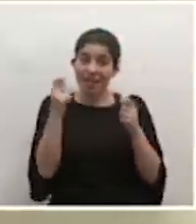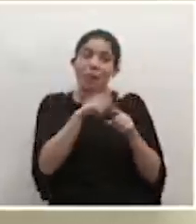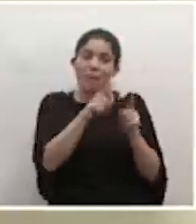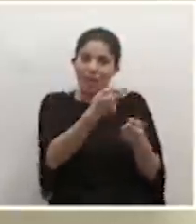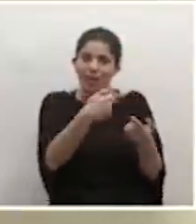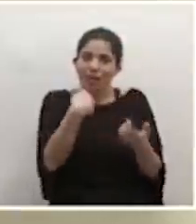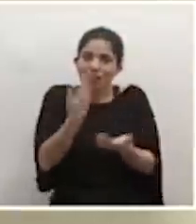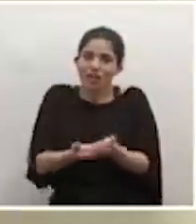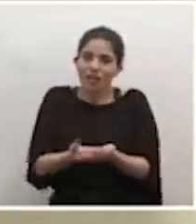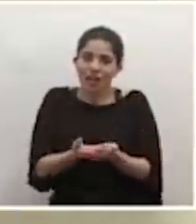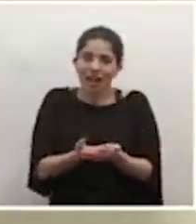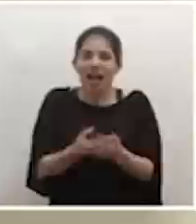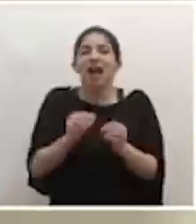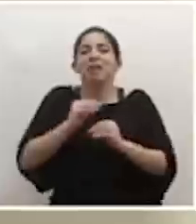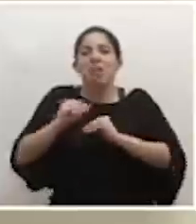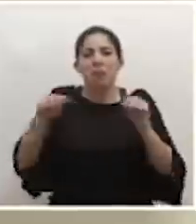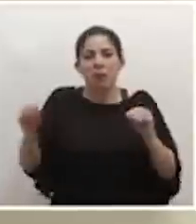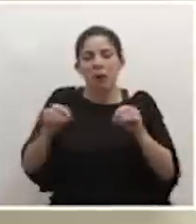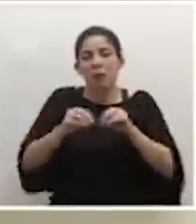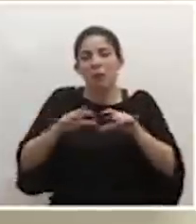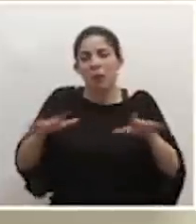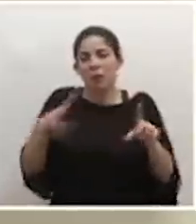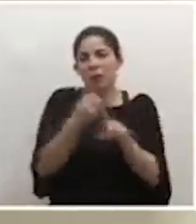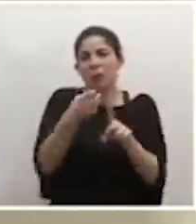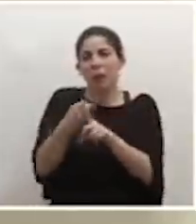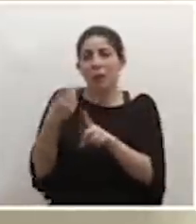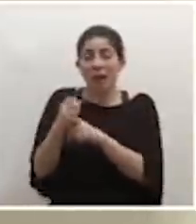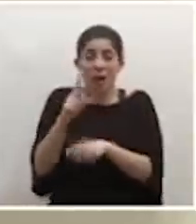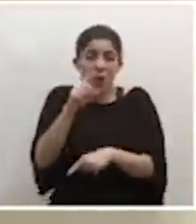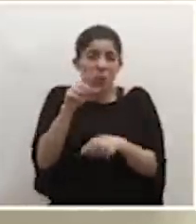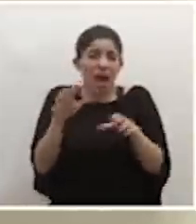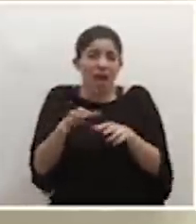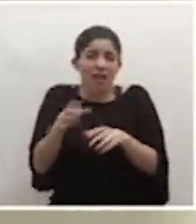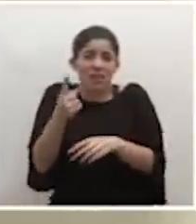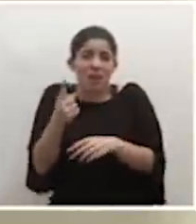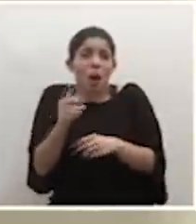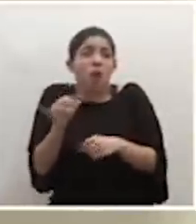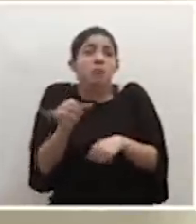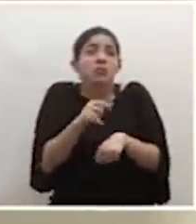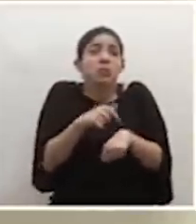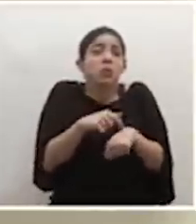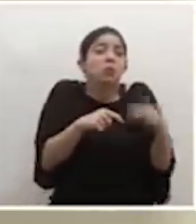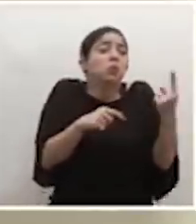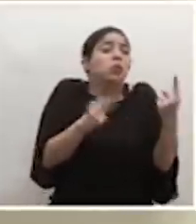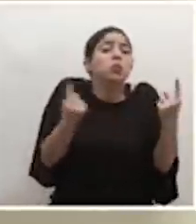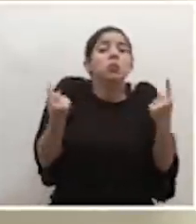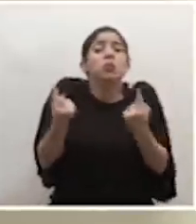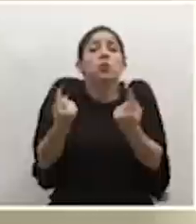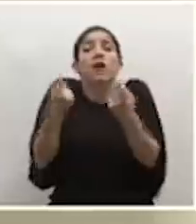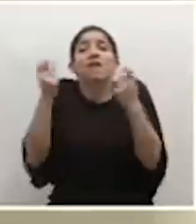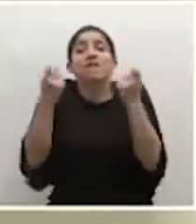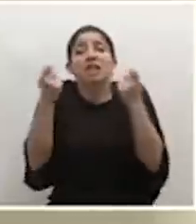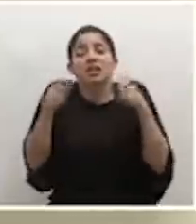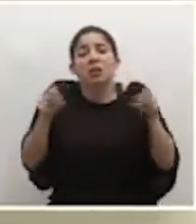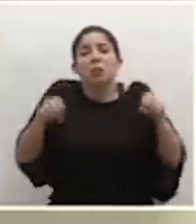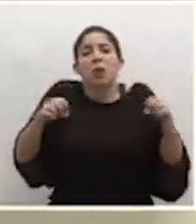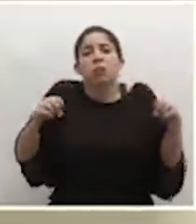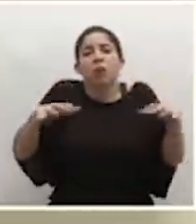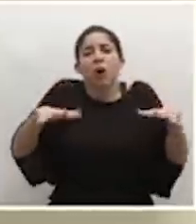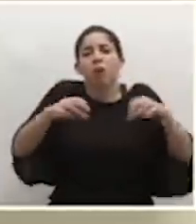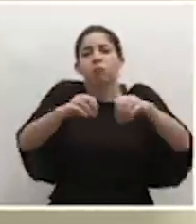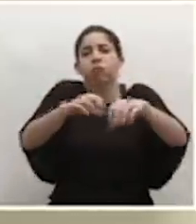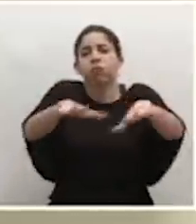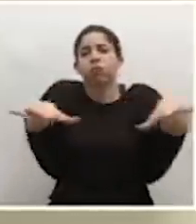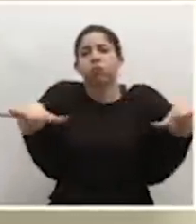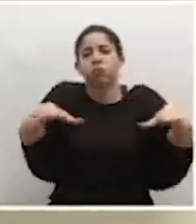transmite y hace estragos en la población y puede eso, perfectamente una actividad de estas o varias de estas, al mismo tiempo pueden originar una transmisión comunitaria amplificada